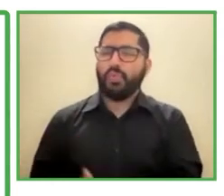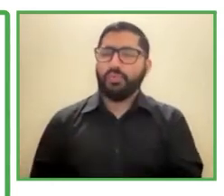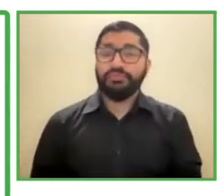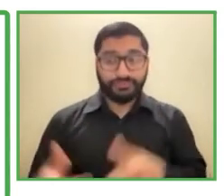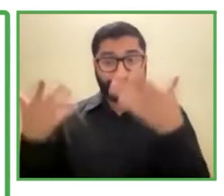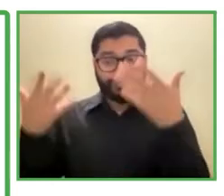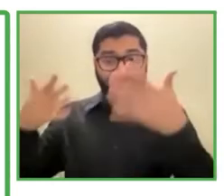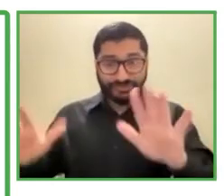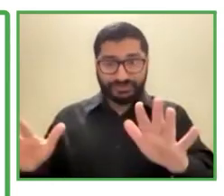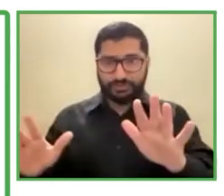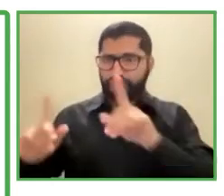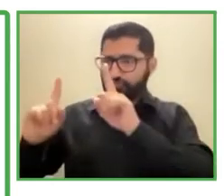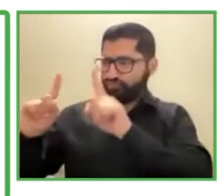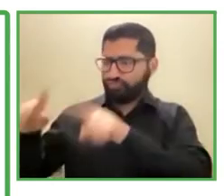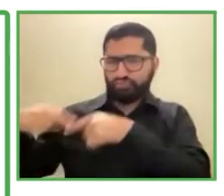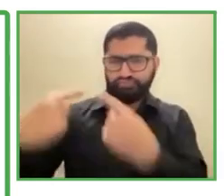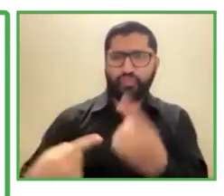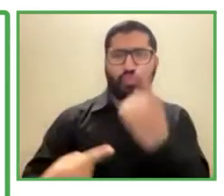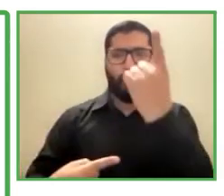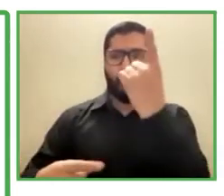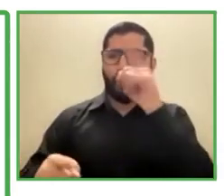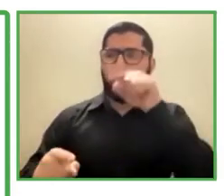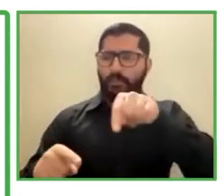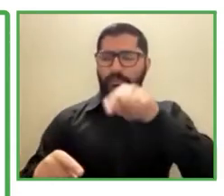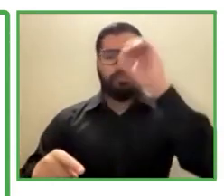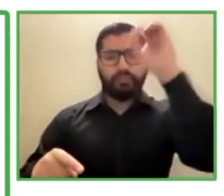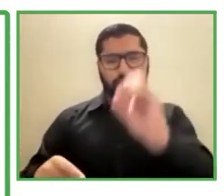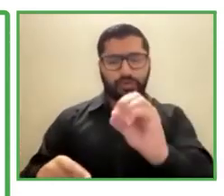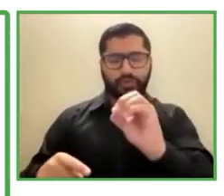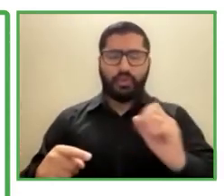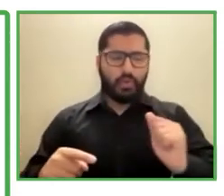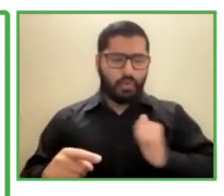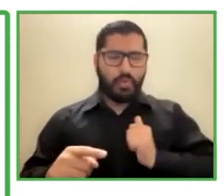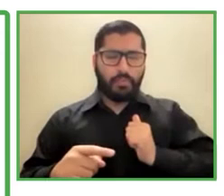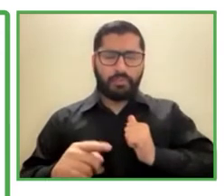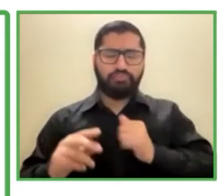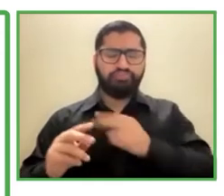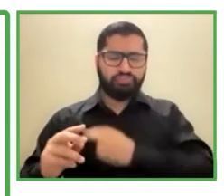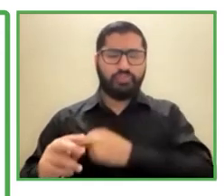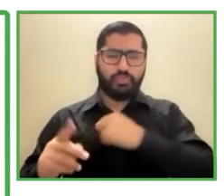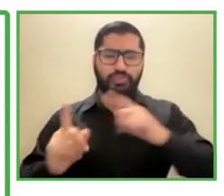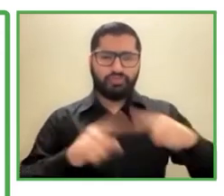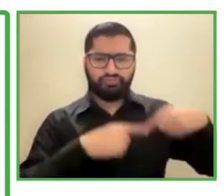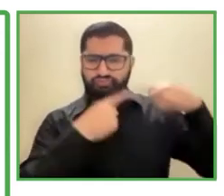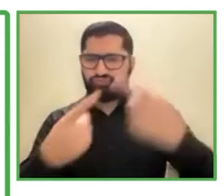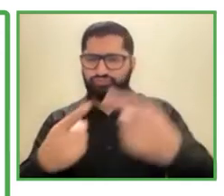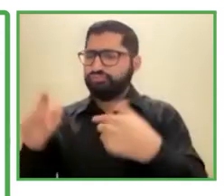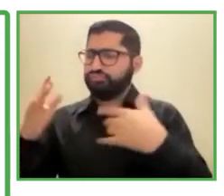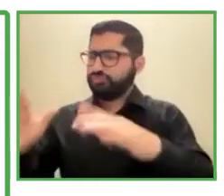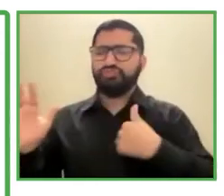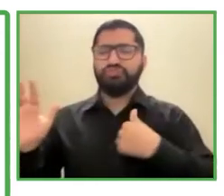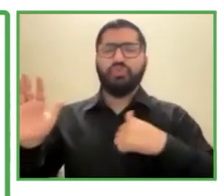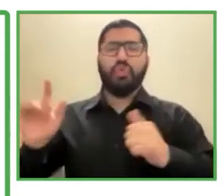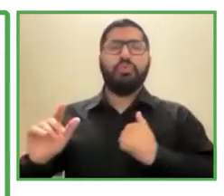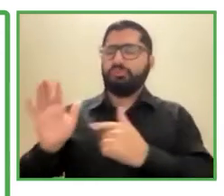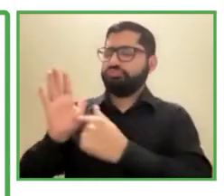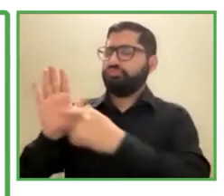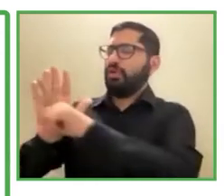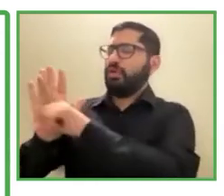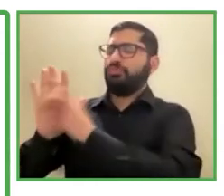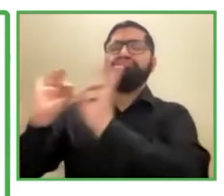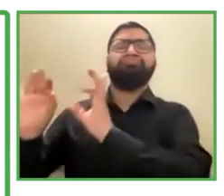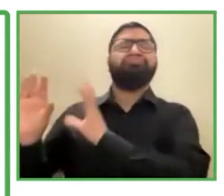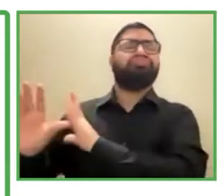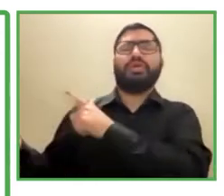podíamos quedarnos tranquilos, ¿no es cierto?, porque cumplíamos una ley. Pero no era nuestro tema, nuestra preocupación era avanzar en